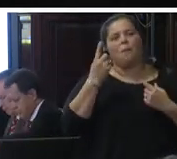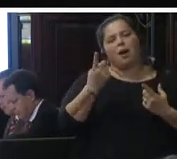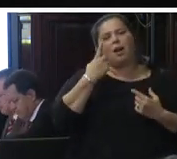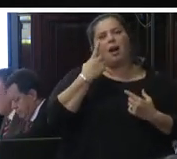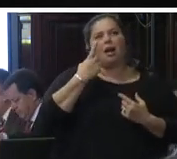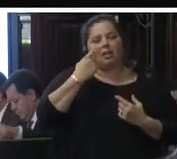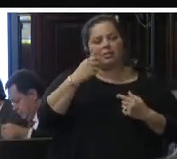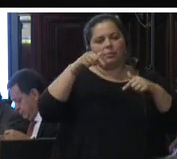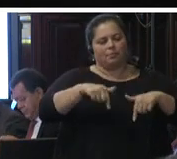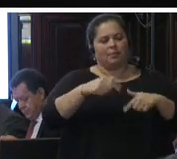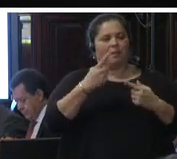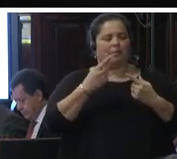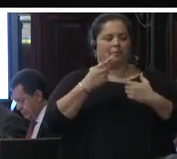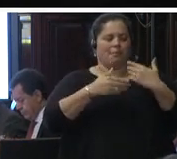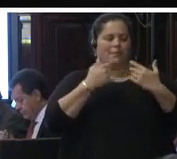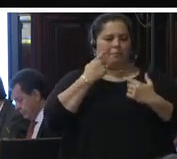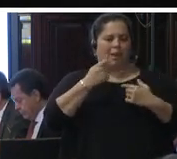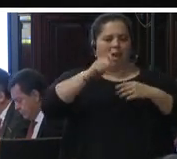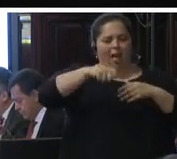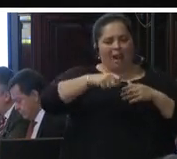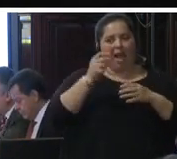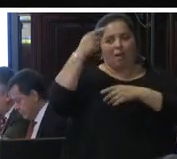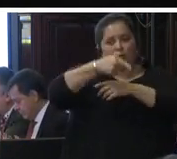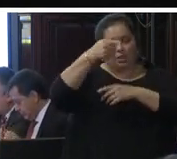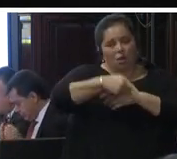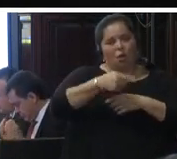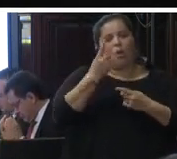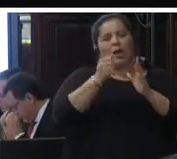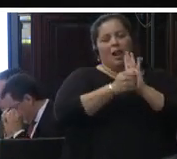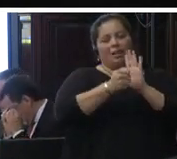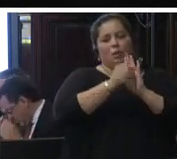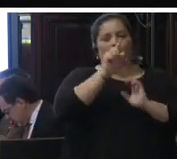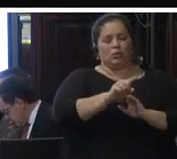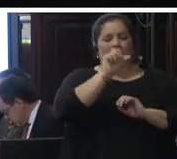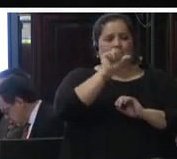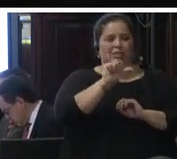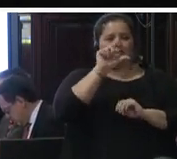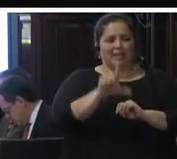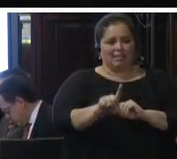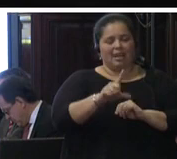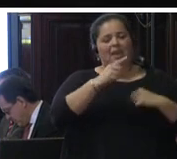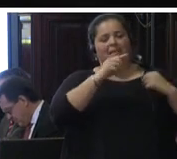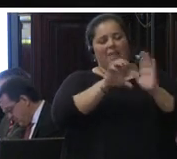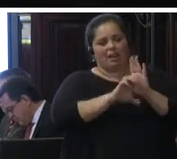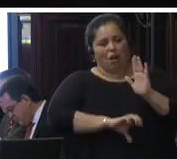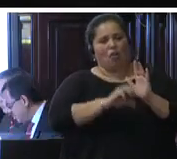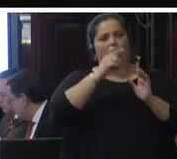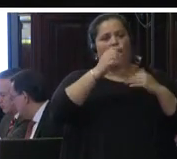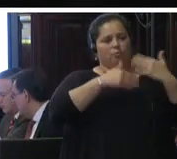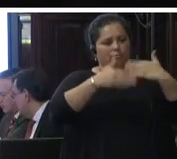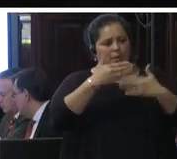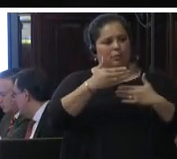procesal penal acusatorio y en los términos del artículo 167 del Código Nacional de Procedimientos Penales